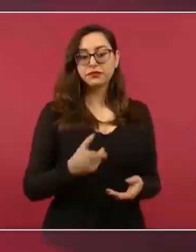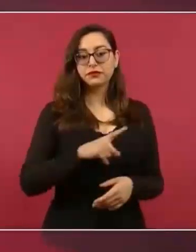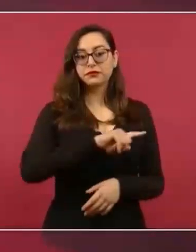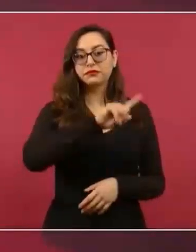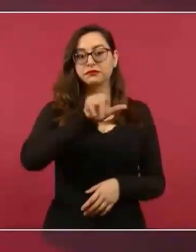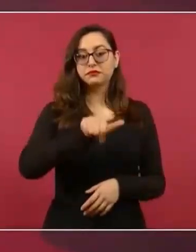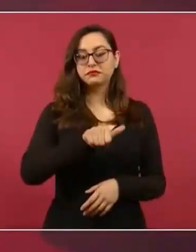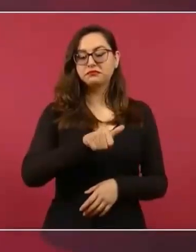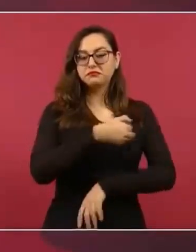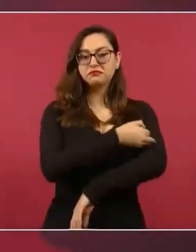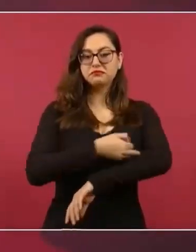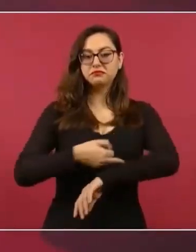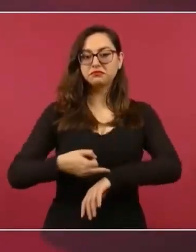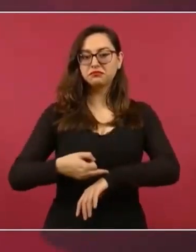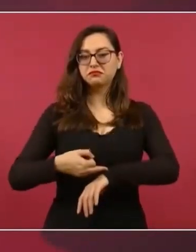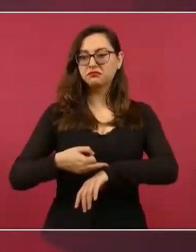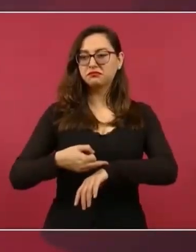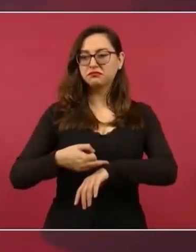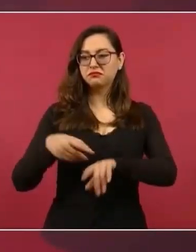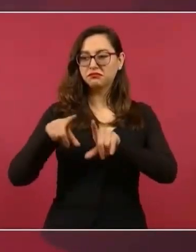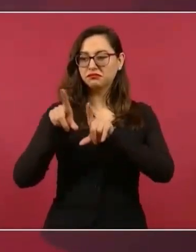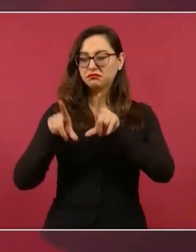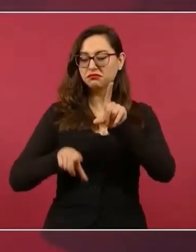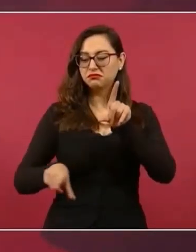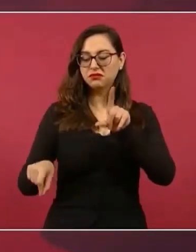familias ni se olvidan de su país.